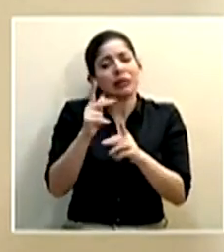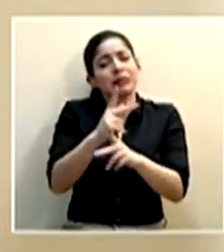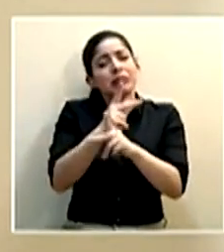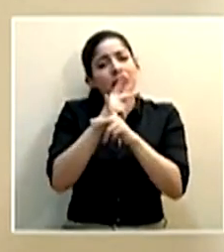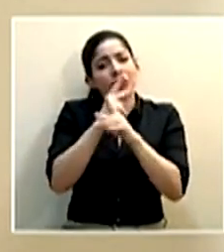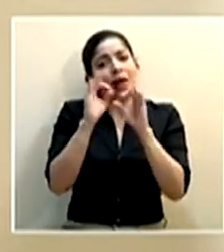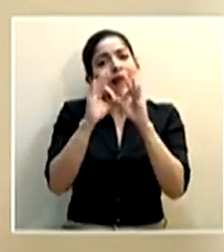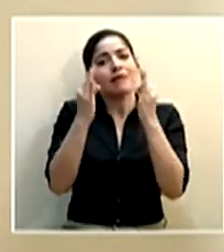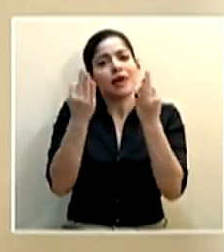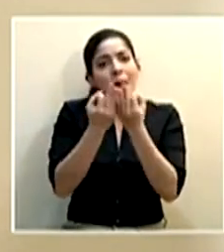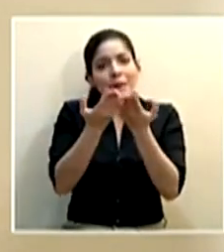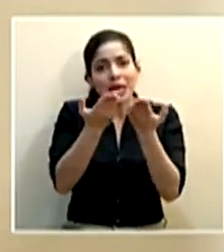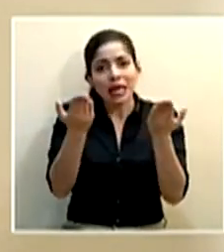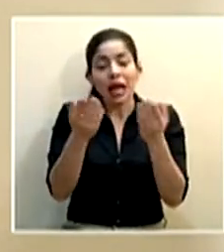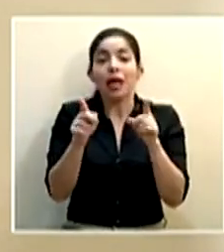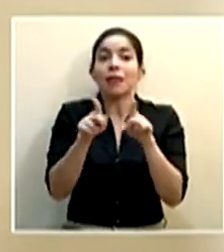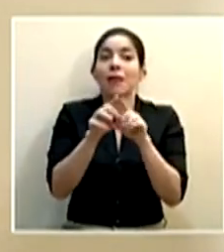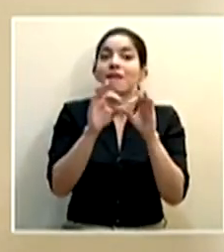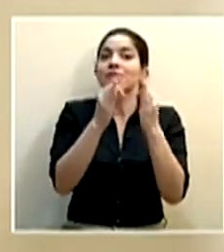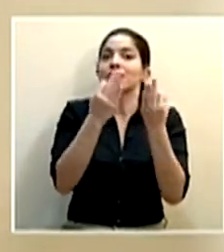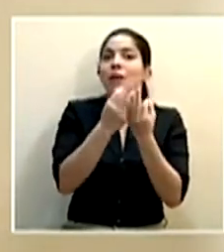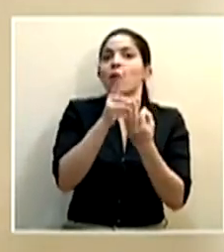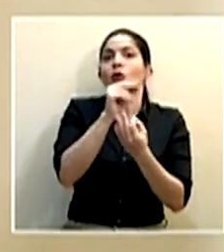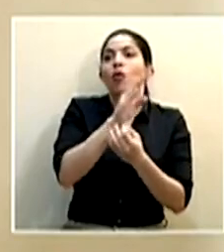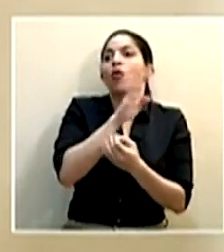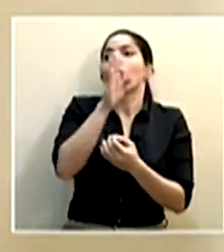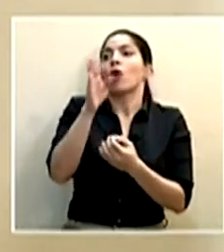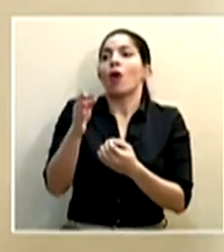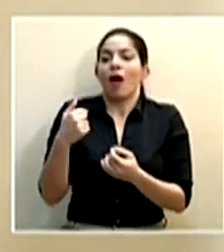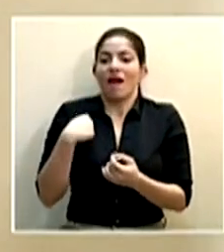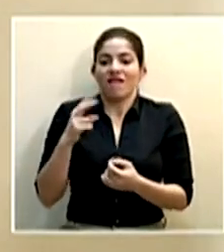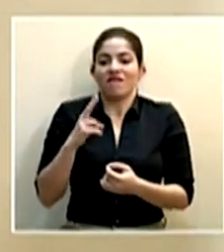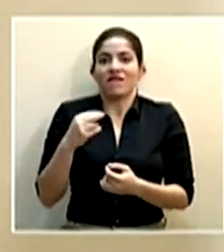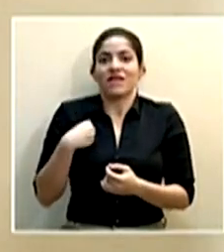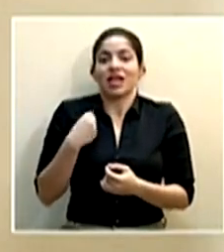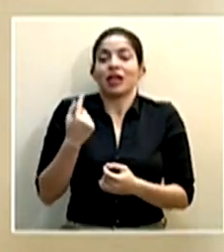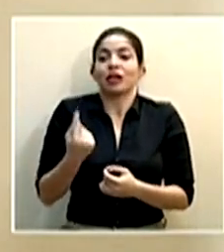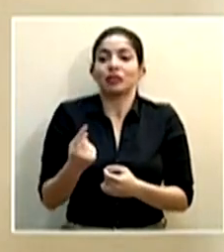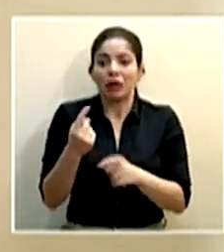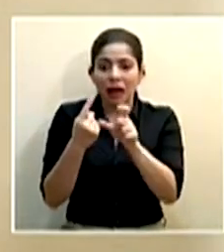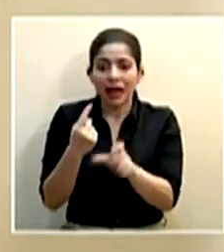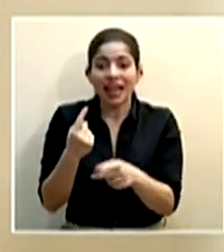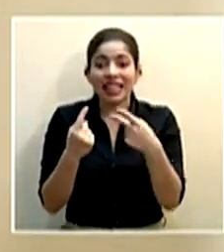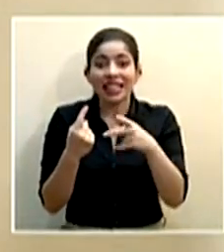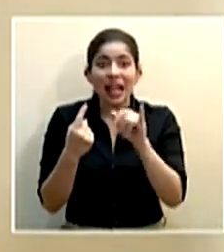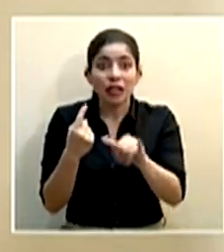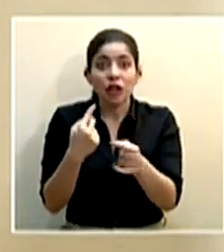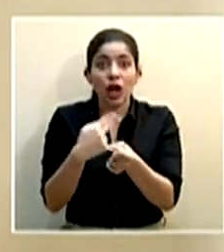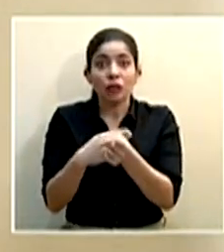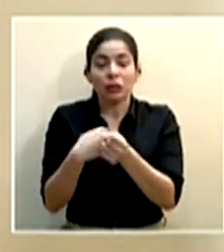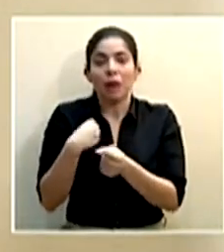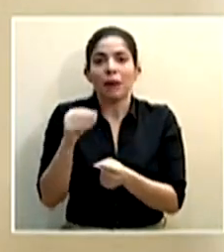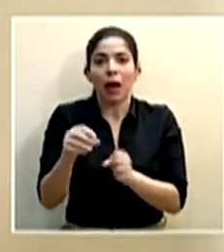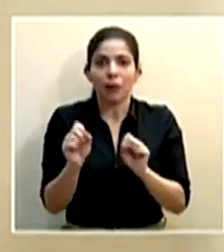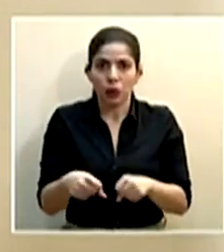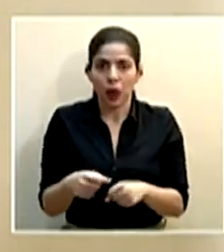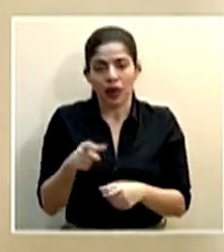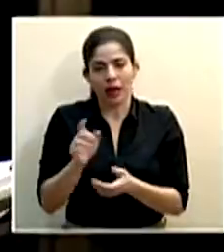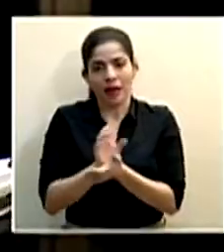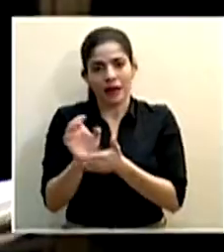los familiares, o que incluso los familiares no vayan a llevar también el virus a pacientes que están con factores de riesgo internados en los diferentes hospitales.